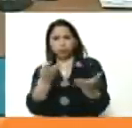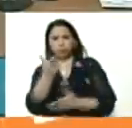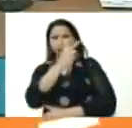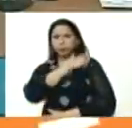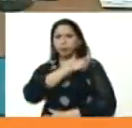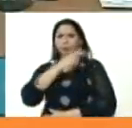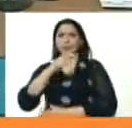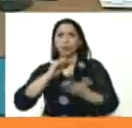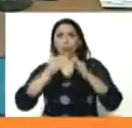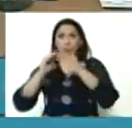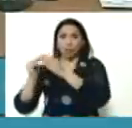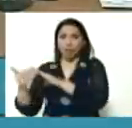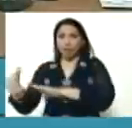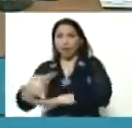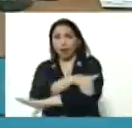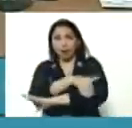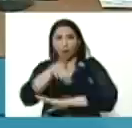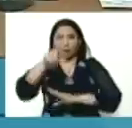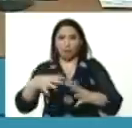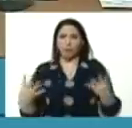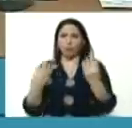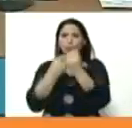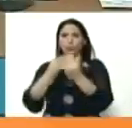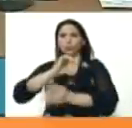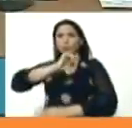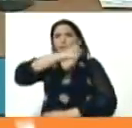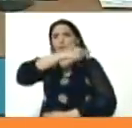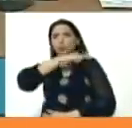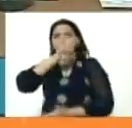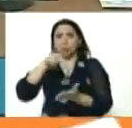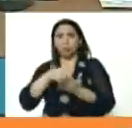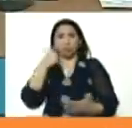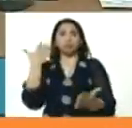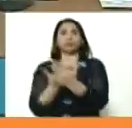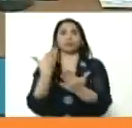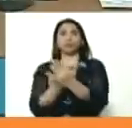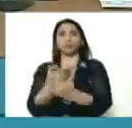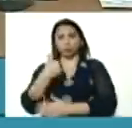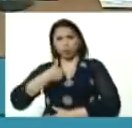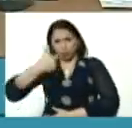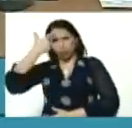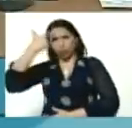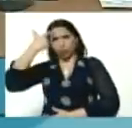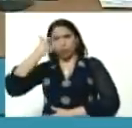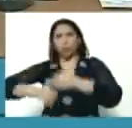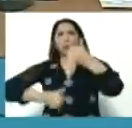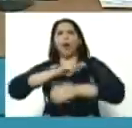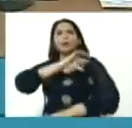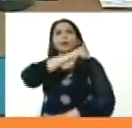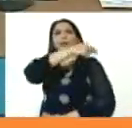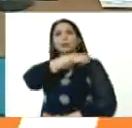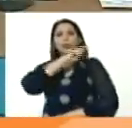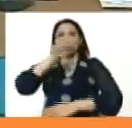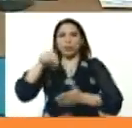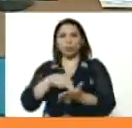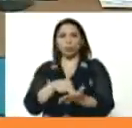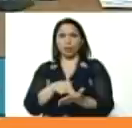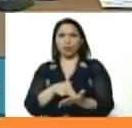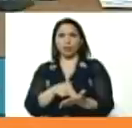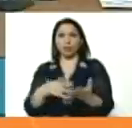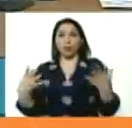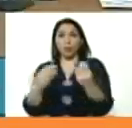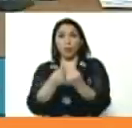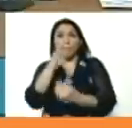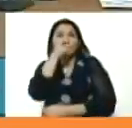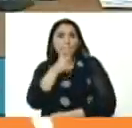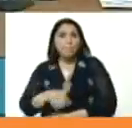jefas de comunidades y de calle, junto a la Dirección Nacional, me consta la Dirección Nacional, junto al